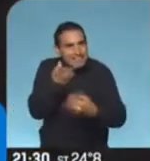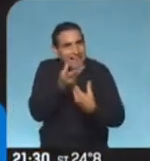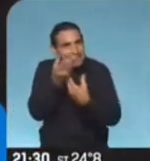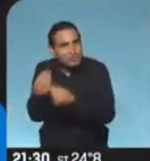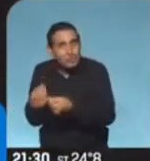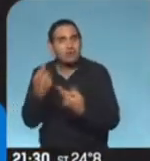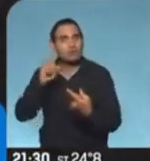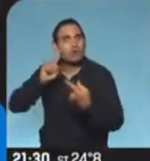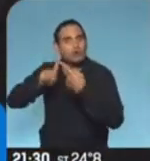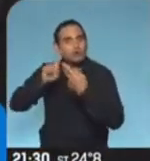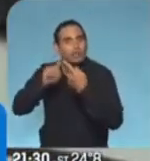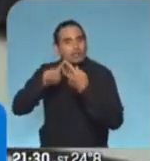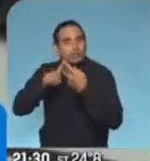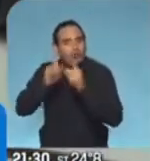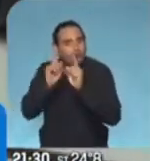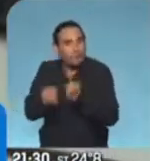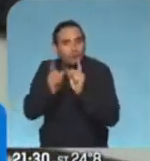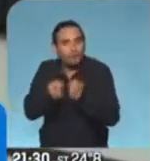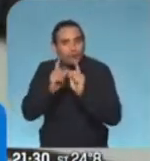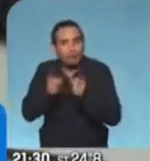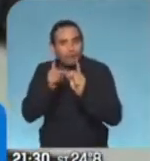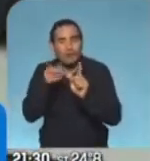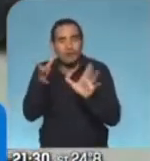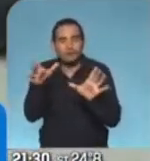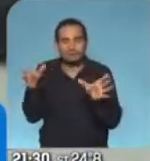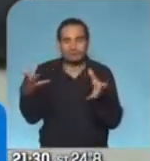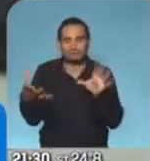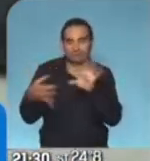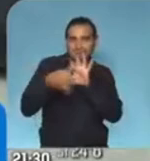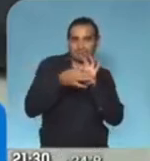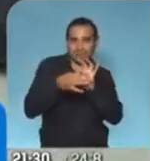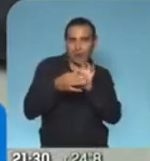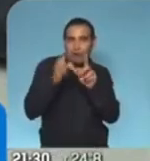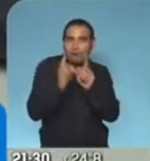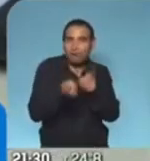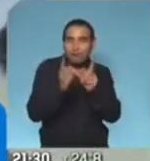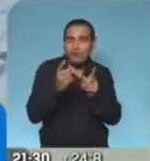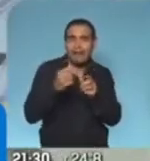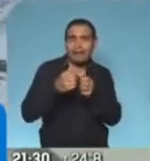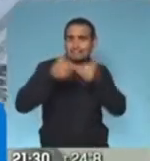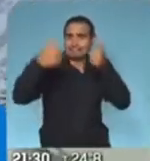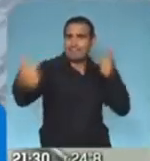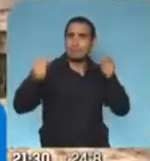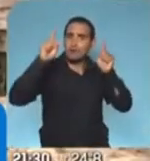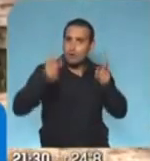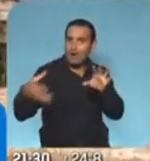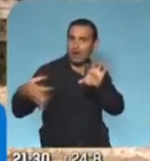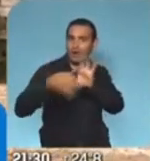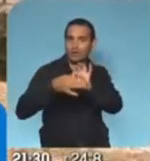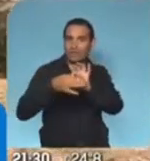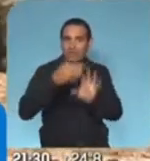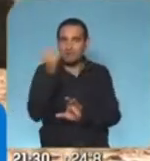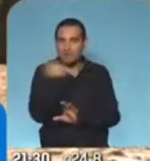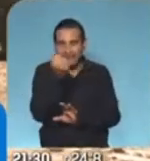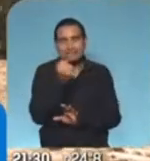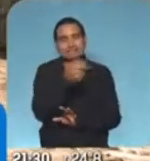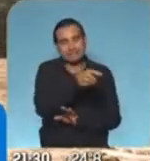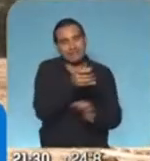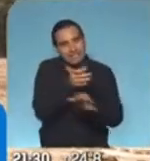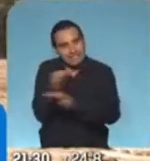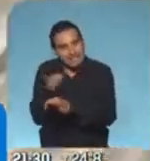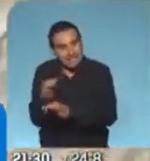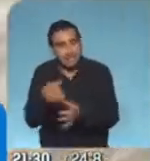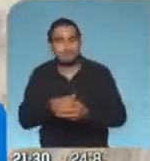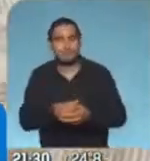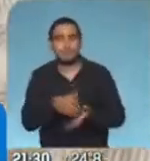estén involucrados con otros compañeros a la distancia, pero sin perder la necesidad. Cristian,